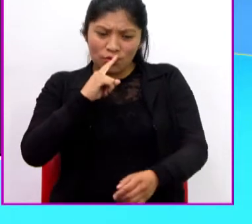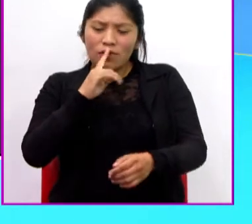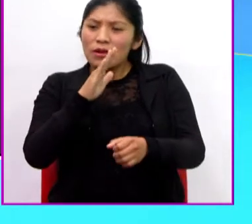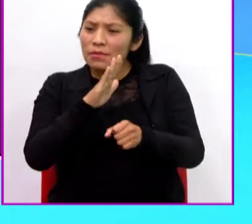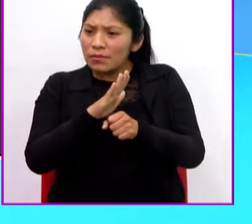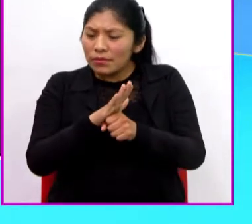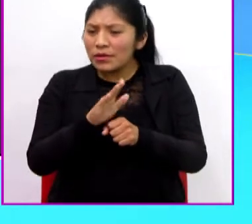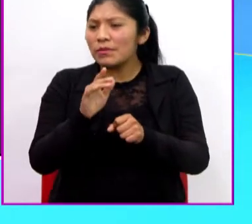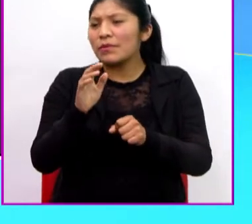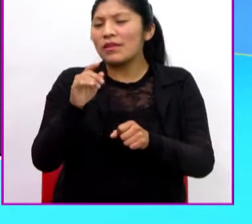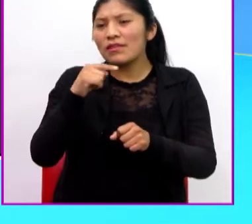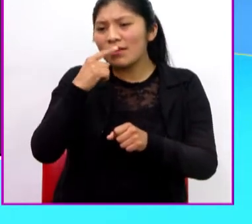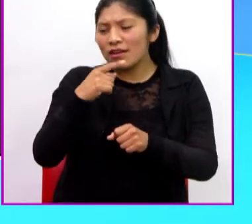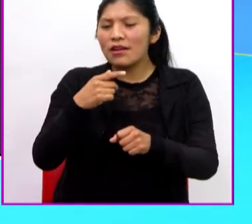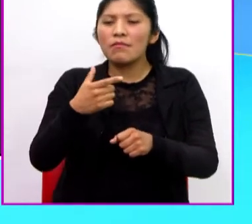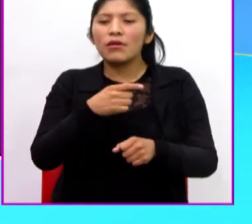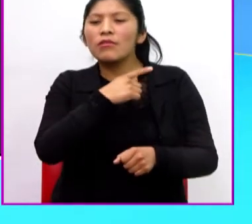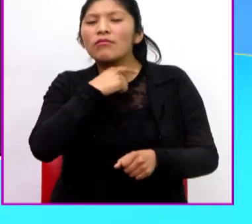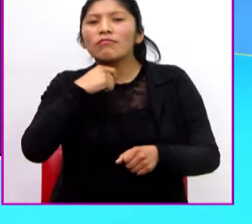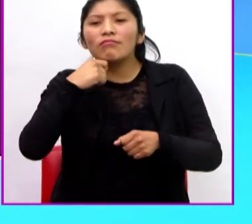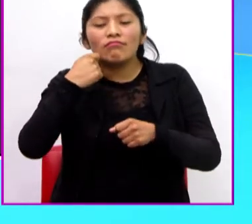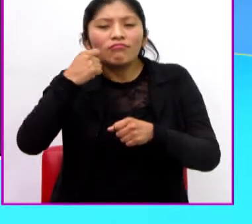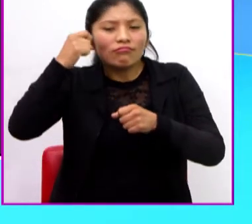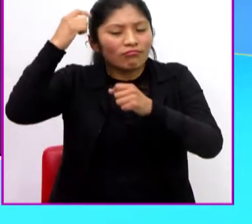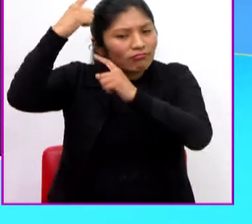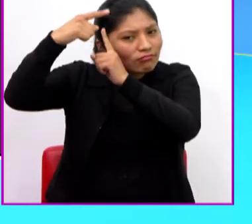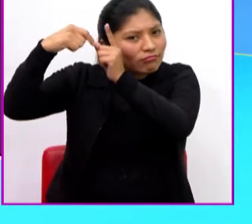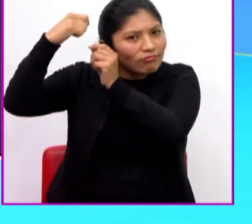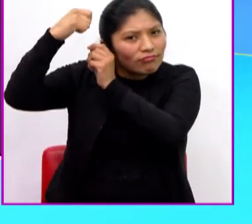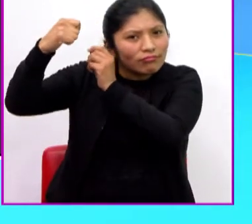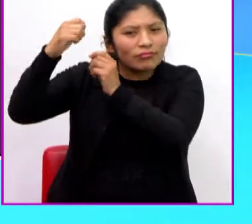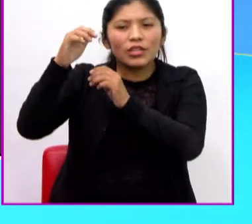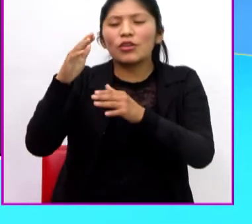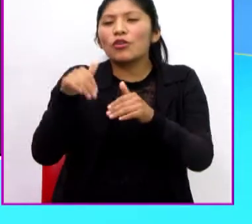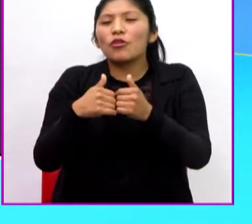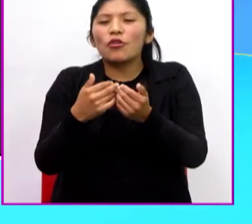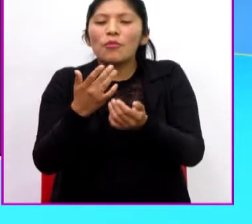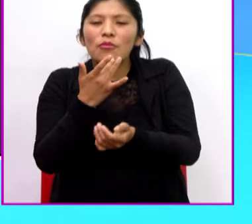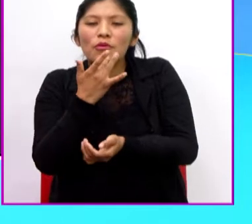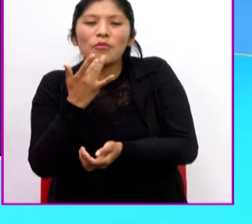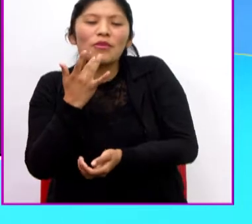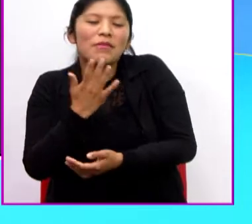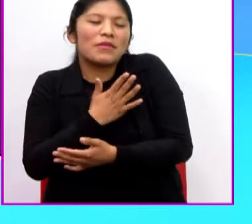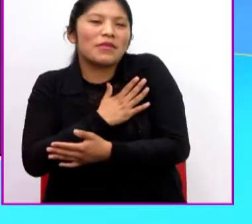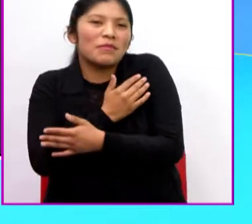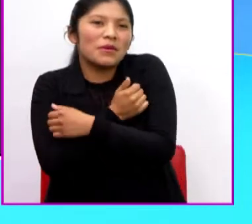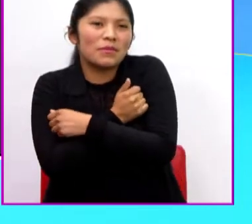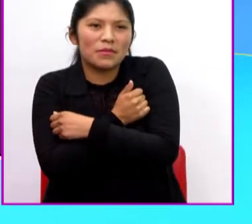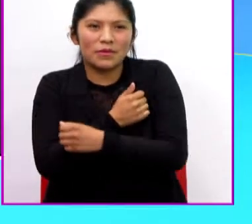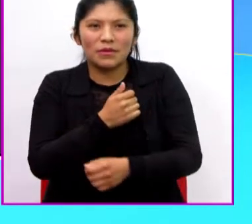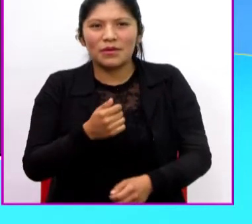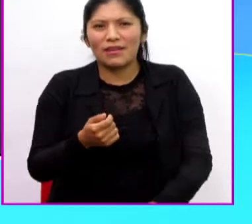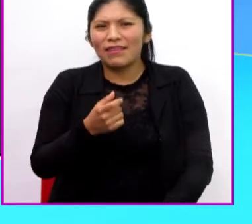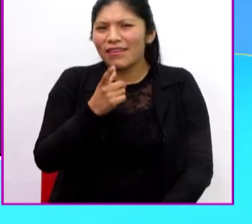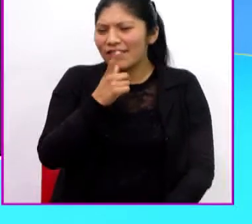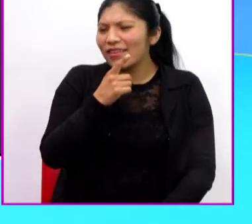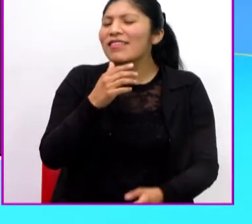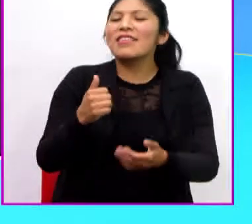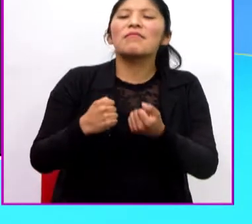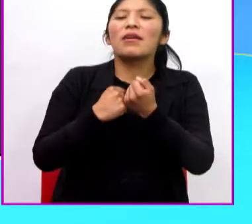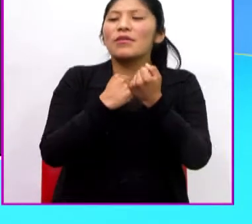que pondría este lazo en el cuerno del Mi 5 como prueba de mi amor. ¿Quién está conmigo? ¿Quién me ayuda?